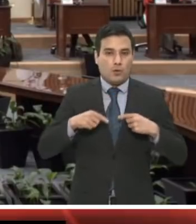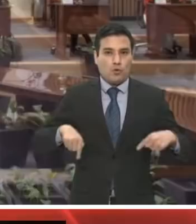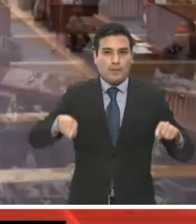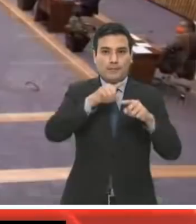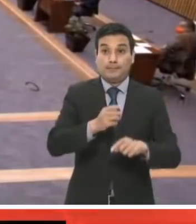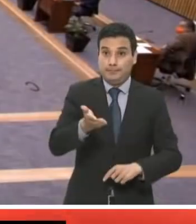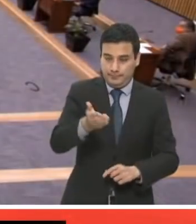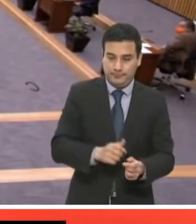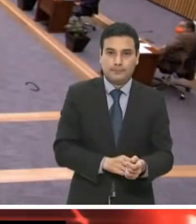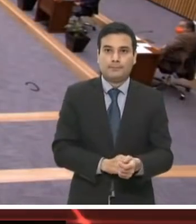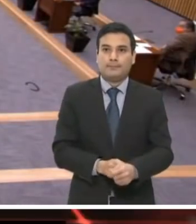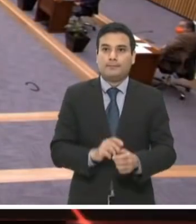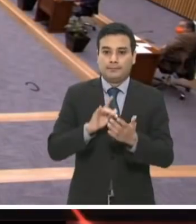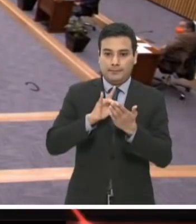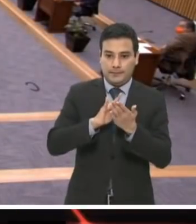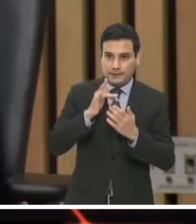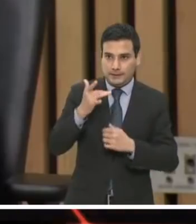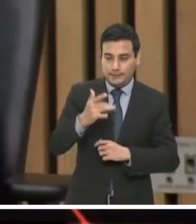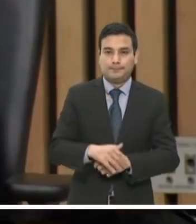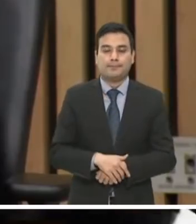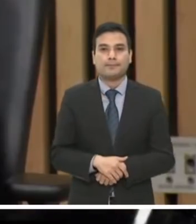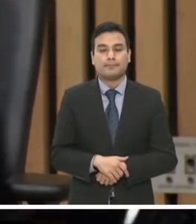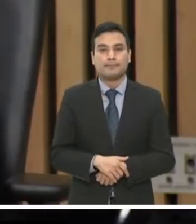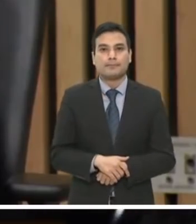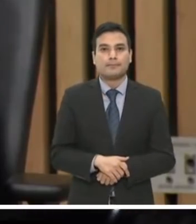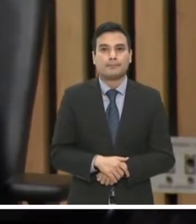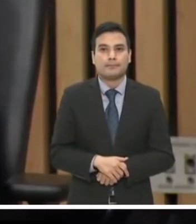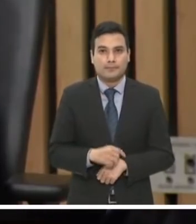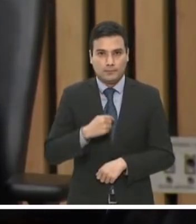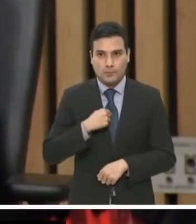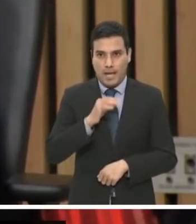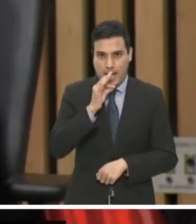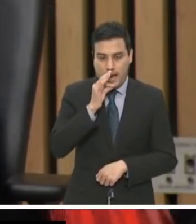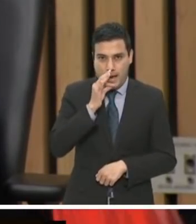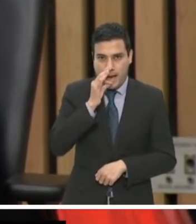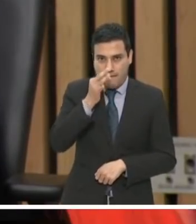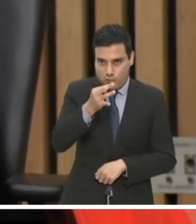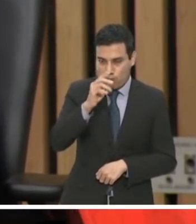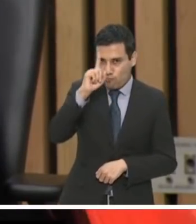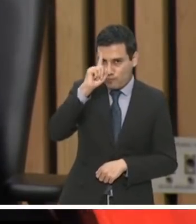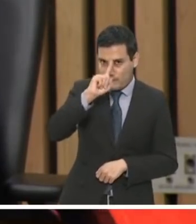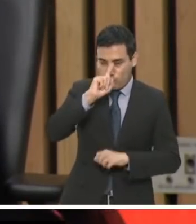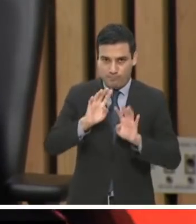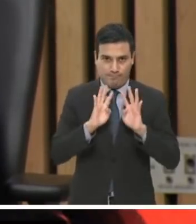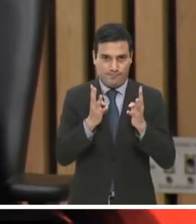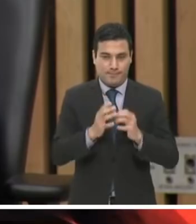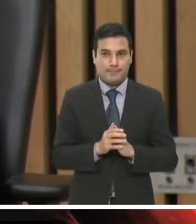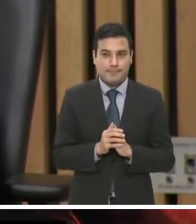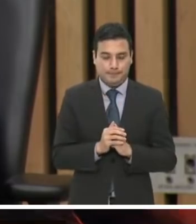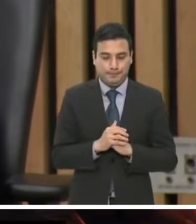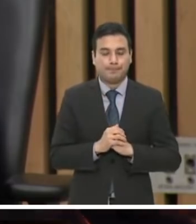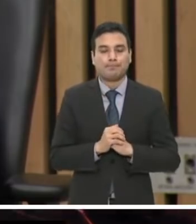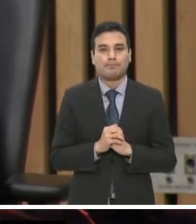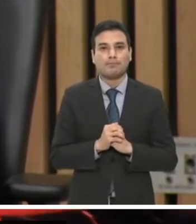y así el pueblo de México esté bien protegido. Ellos tienen celo político porque ellos no son